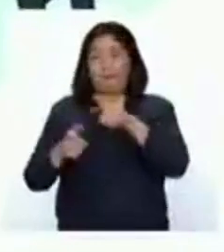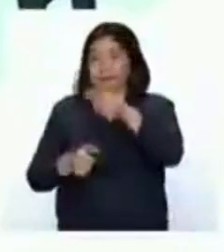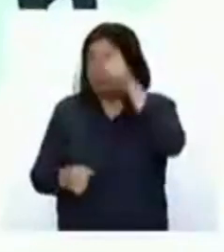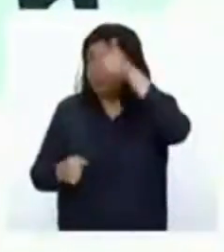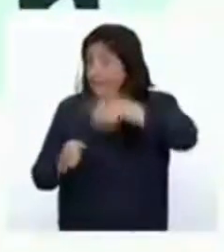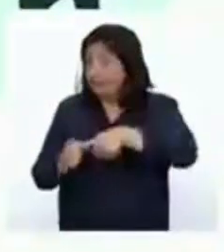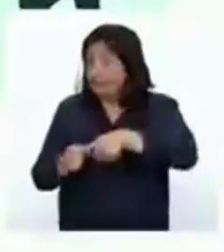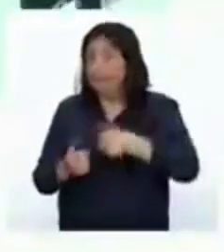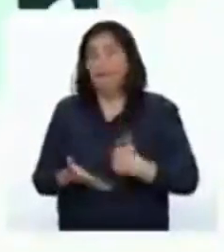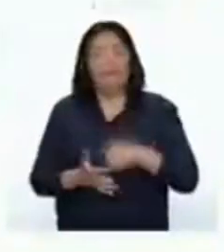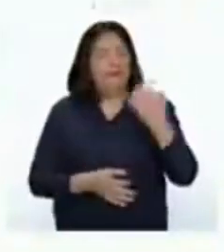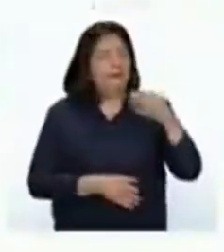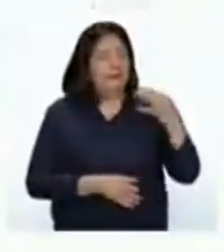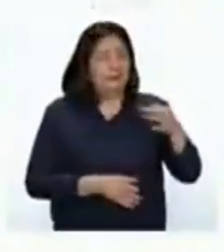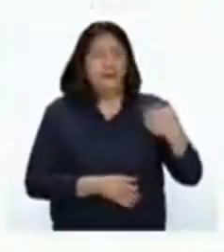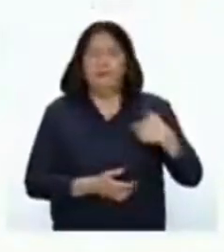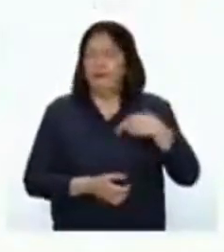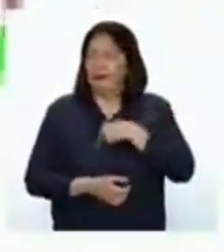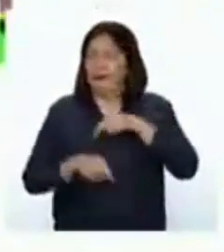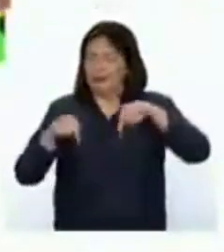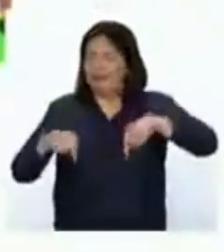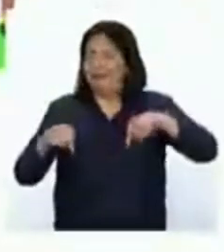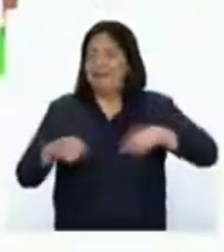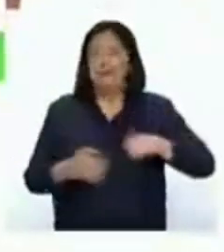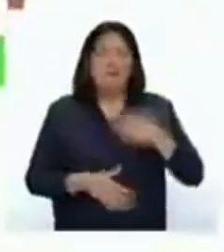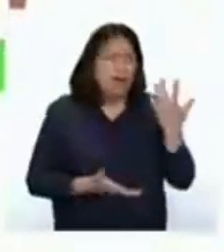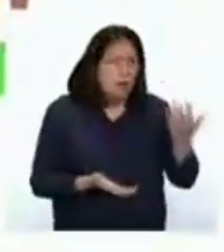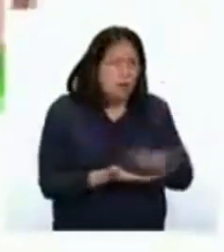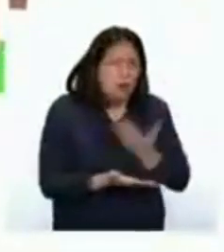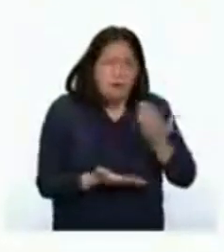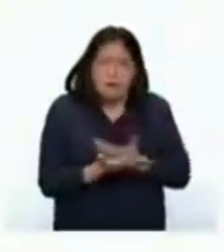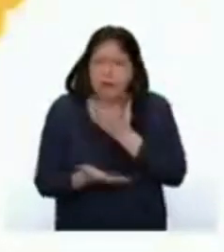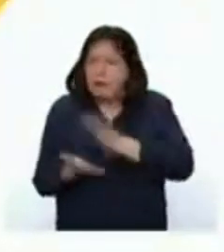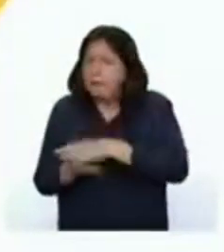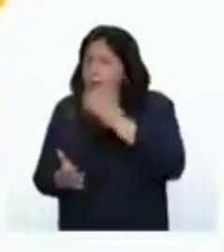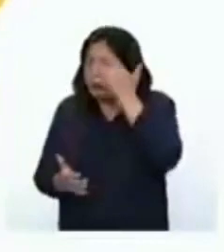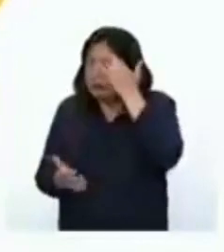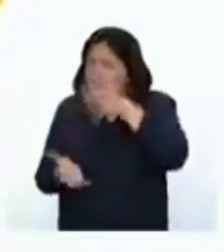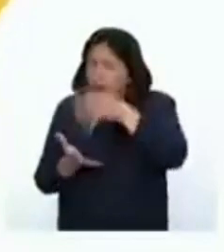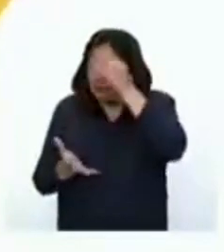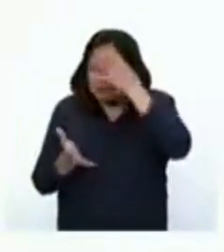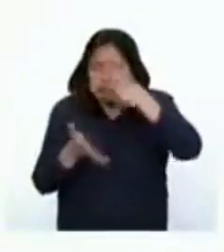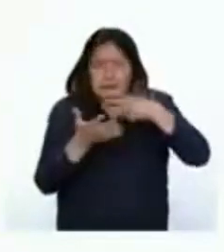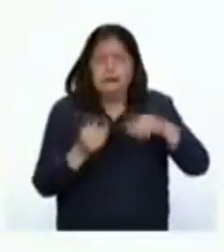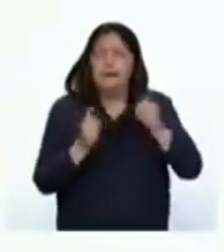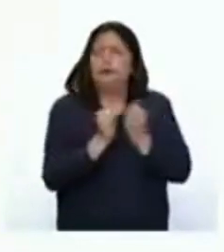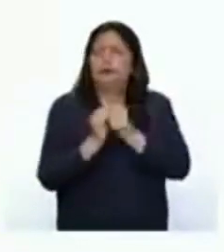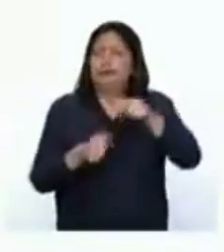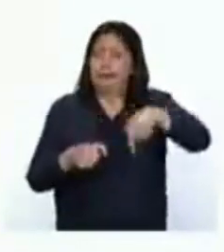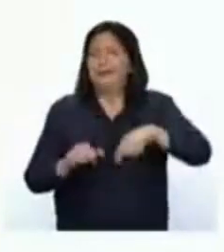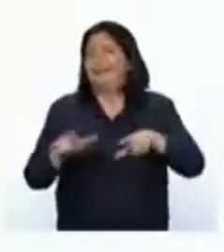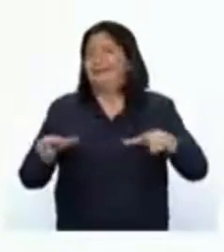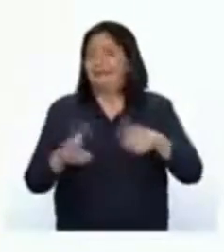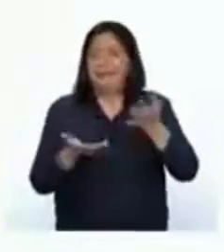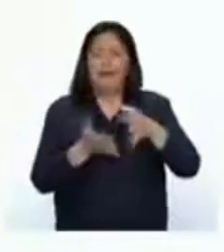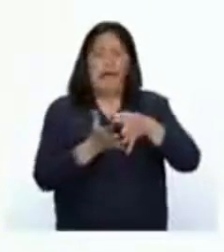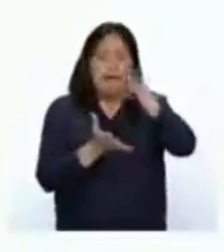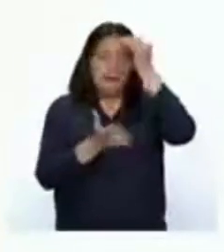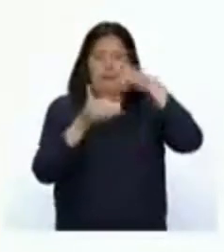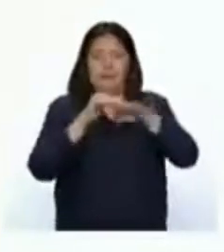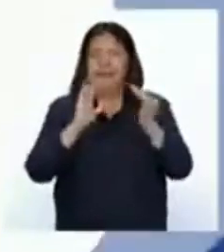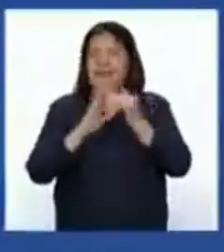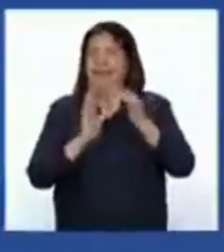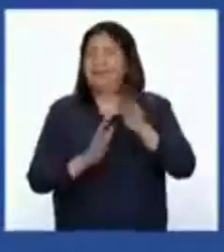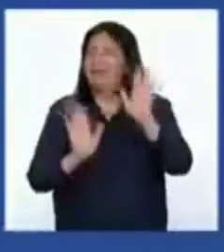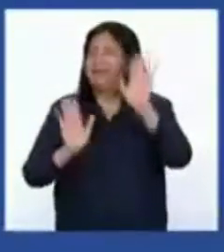recuerda que siempre te esperamos aquí para seguir descubriendo nuevos conocimientos juntos en nuestro espacio de siempre Aprendo en Casa. ¡Nos